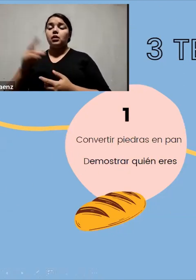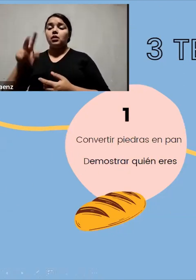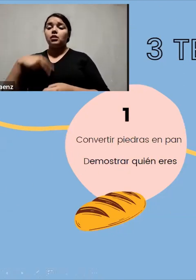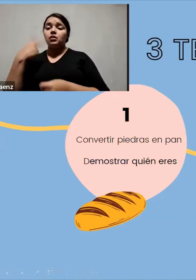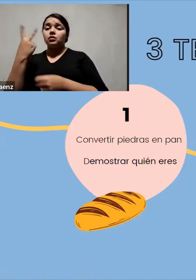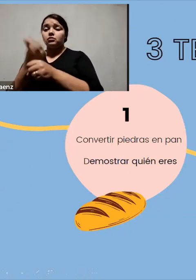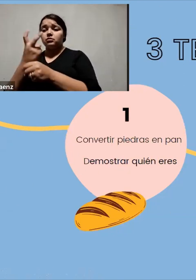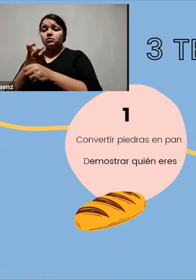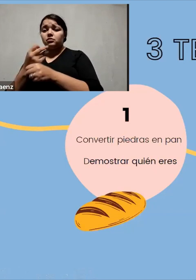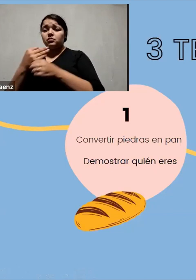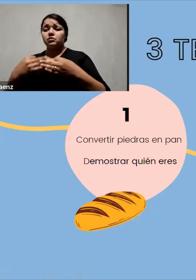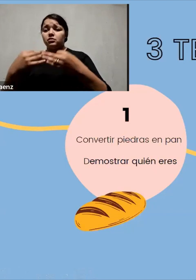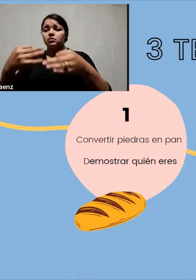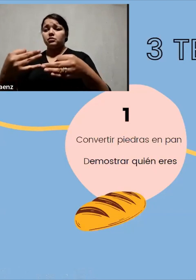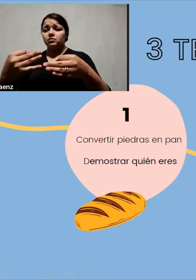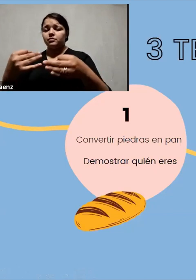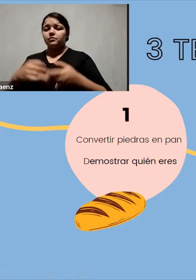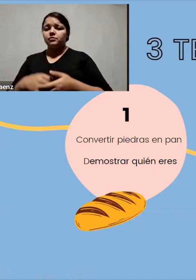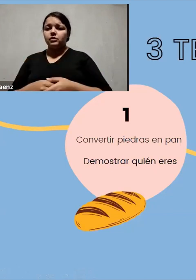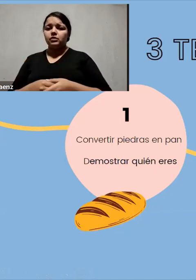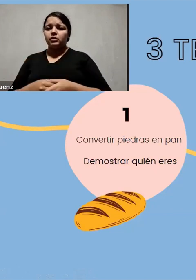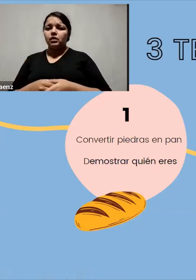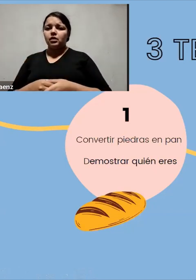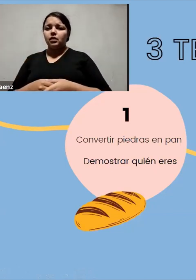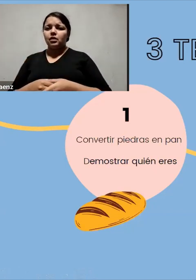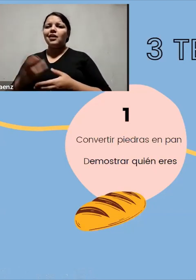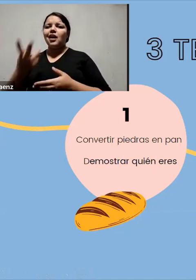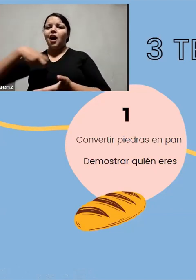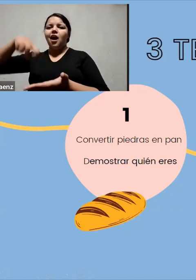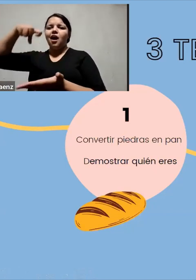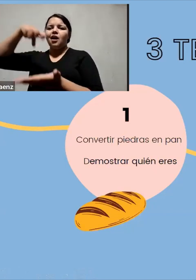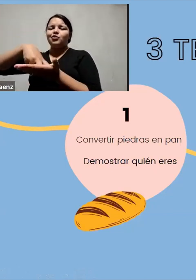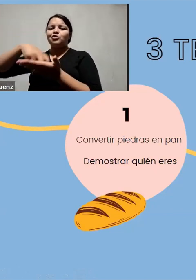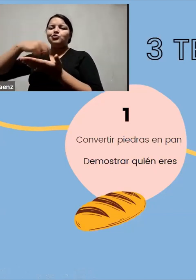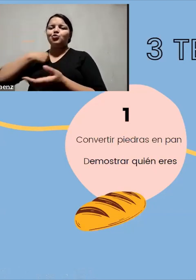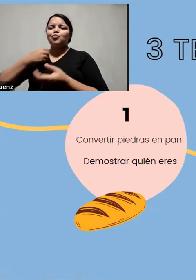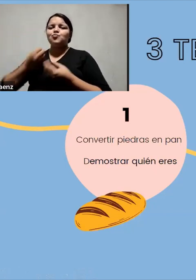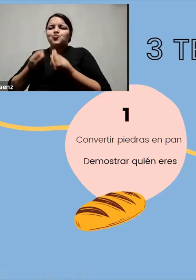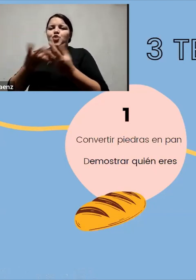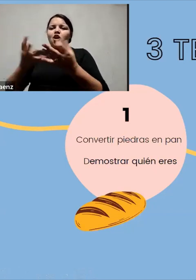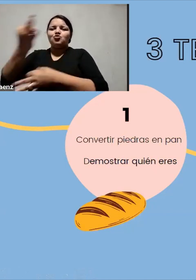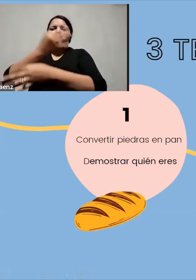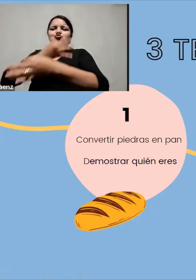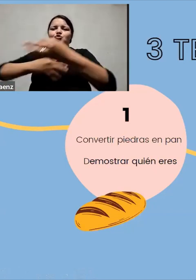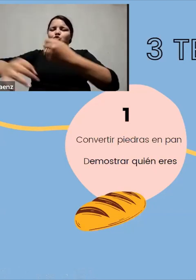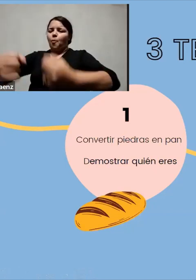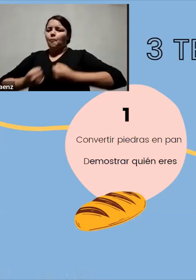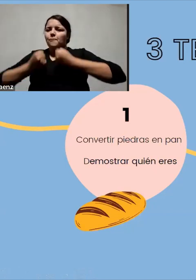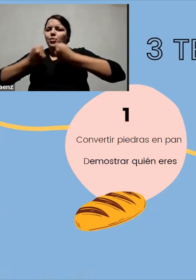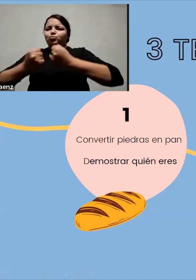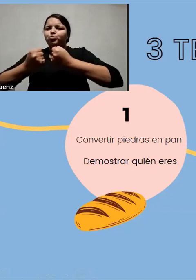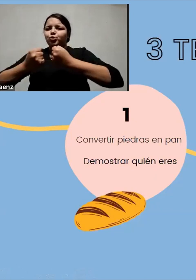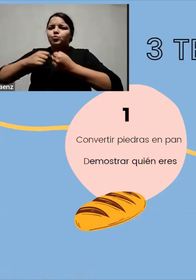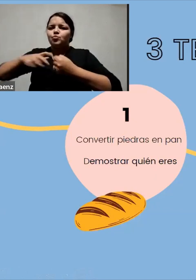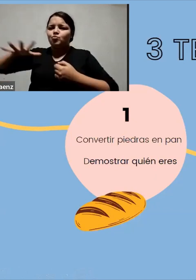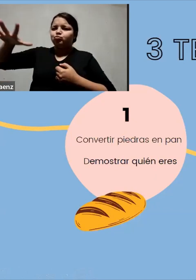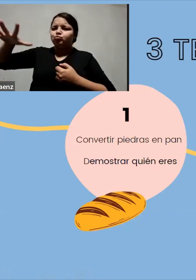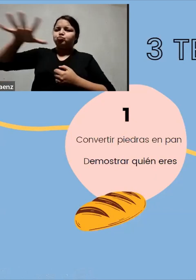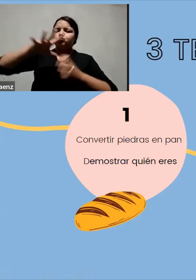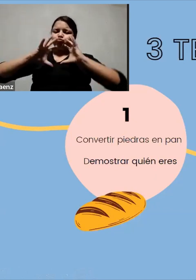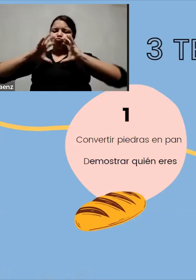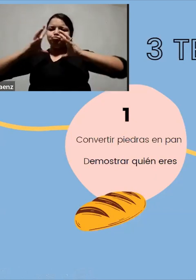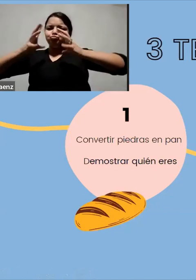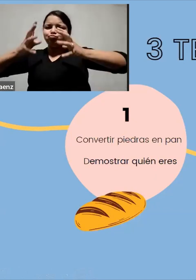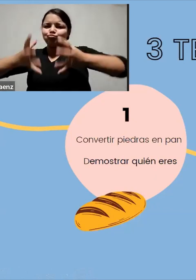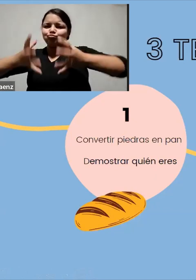tentación que tiene que ver con arrodíllate y te daré todo el poder sobre las naciones, sobre los